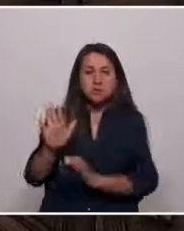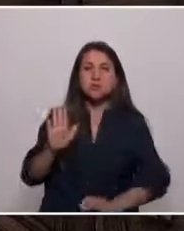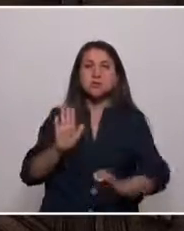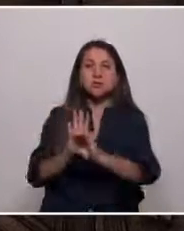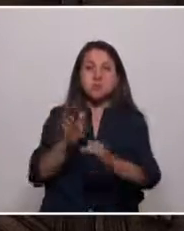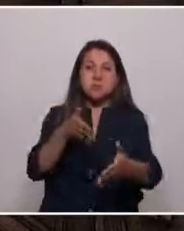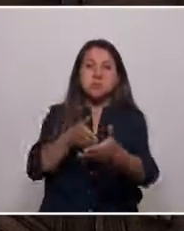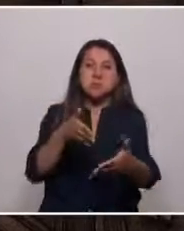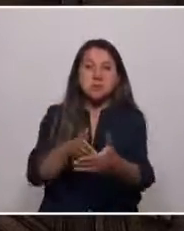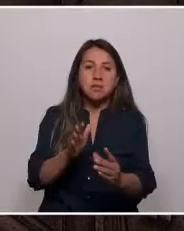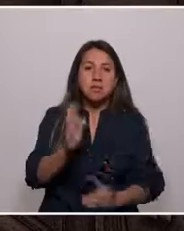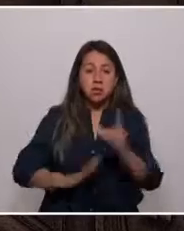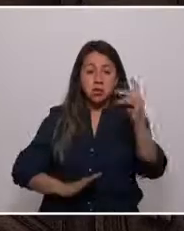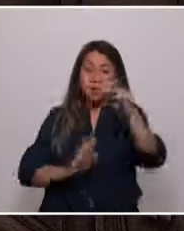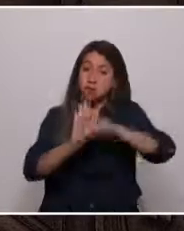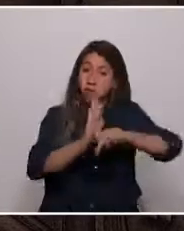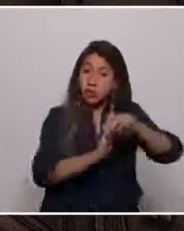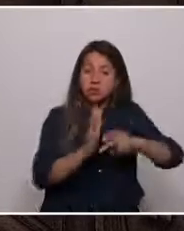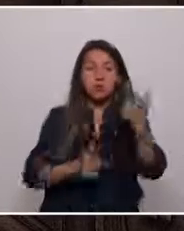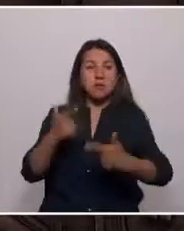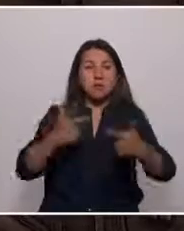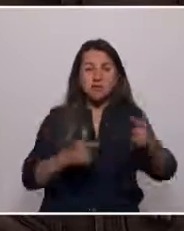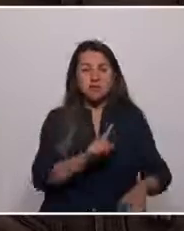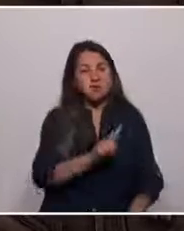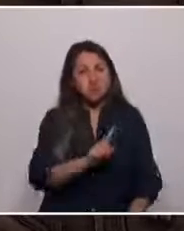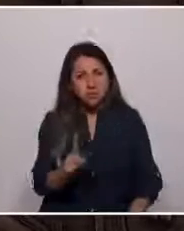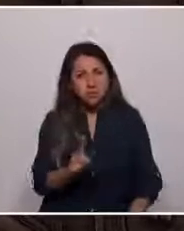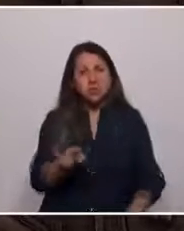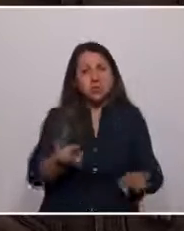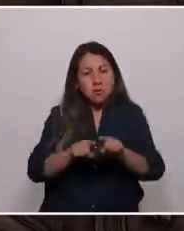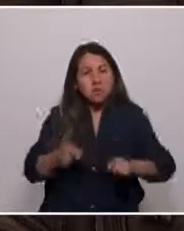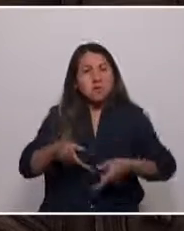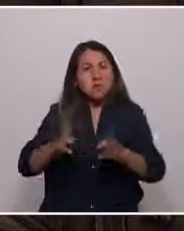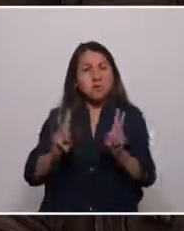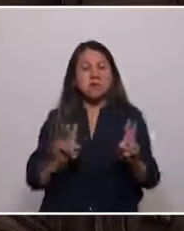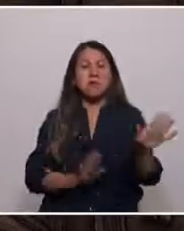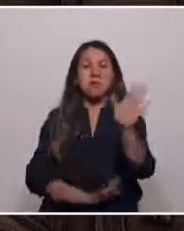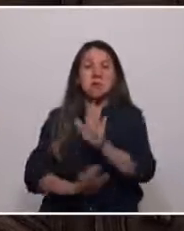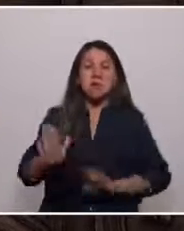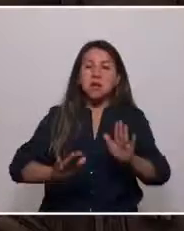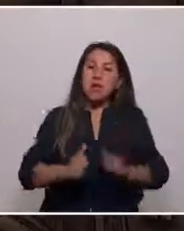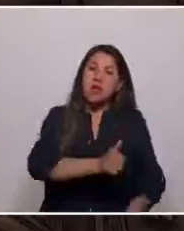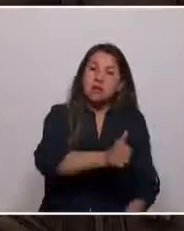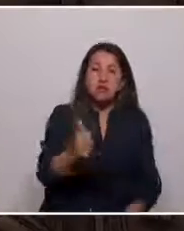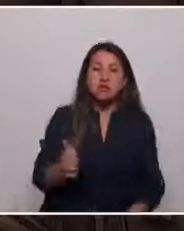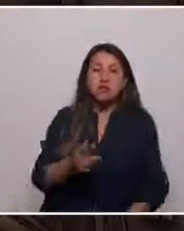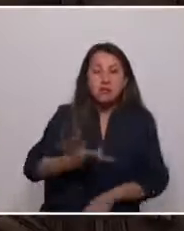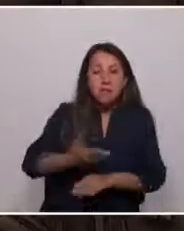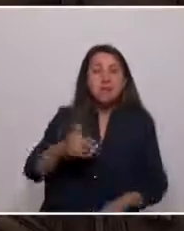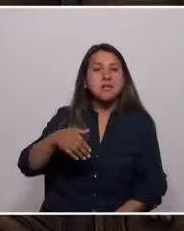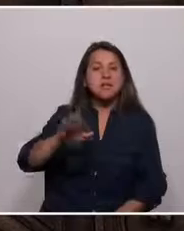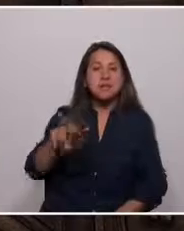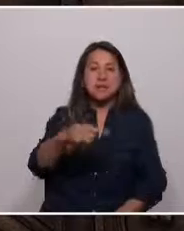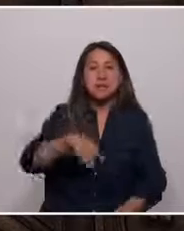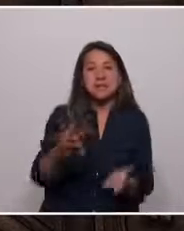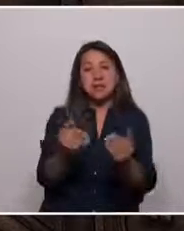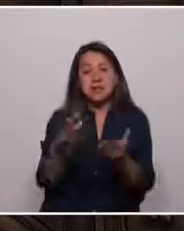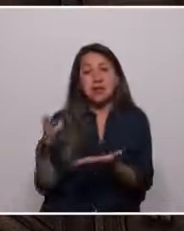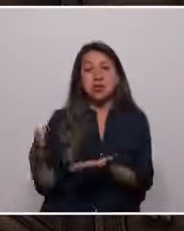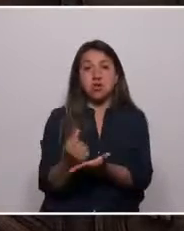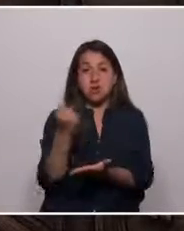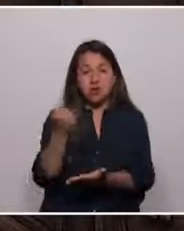impida el desarrollo de los proyectos políticos. Que permita gobernar a todo quien tenga la mayoría necesaria para alcanzar